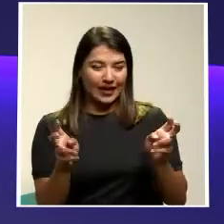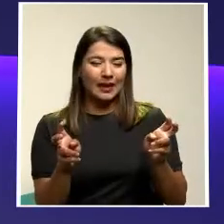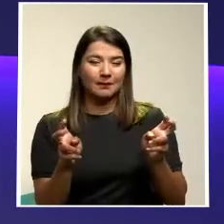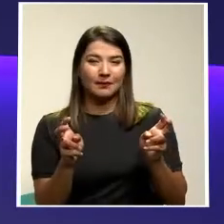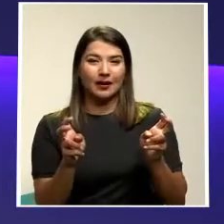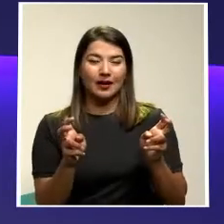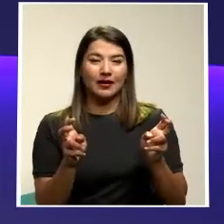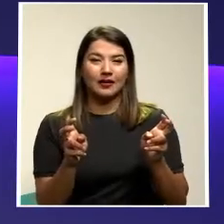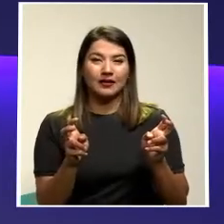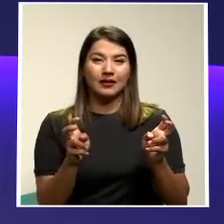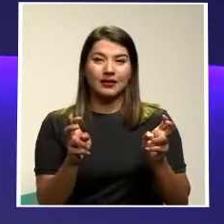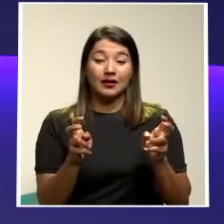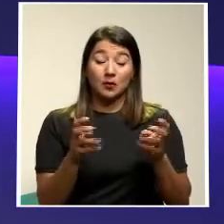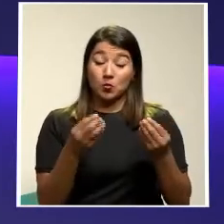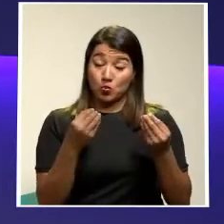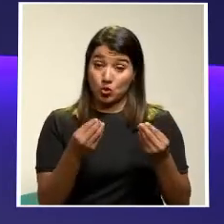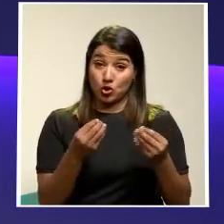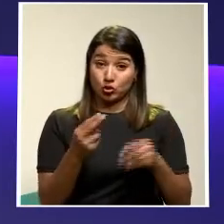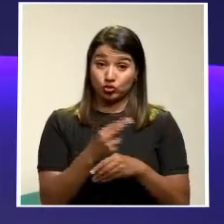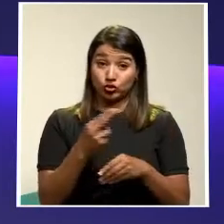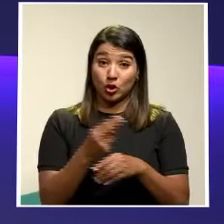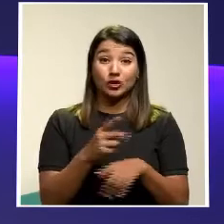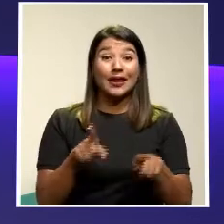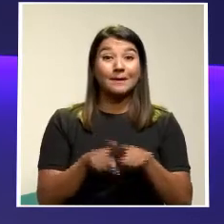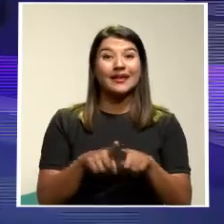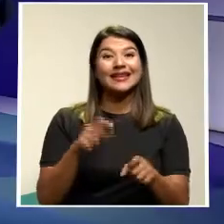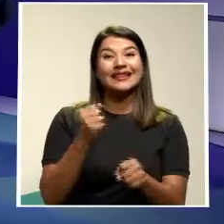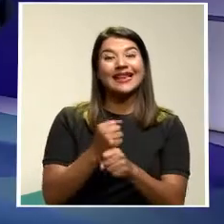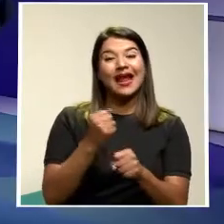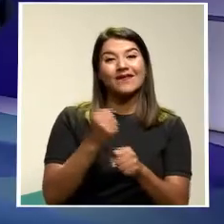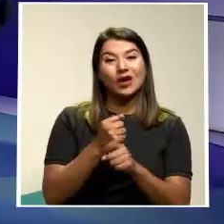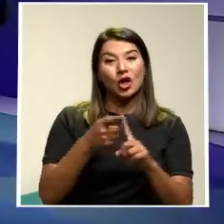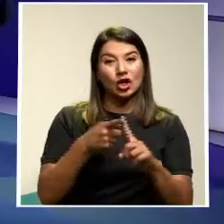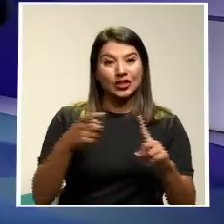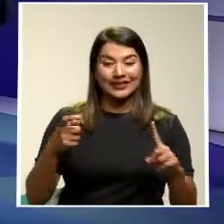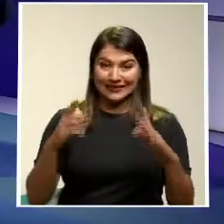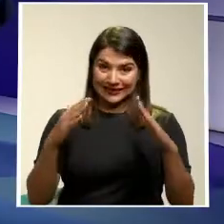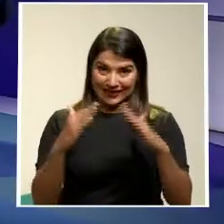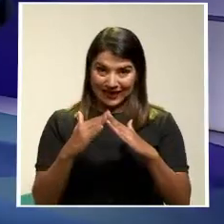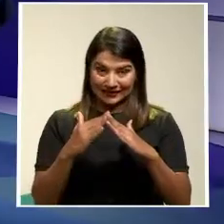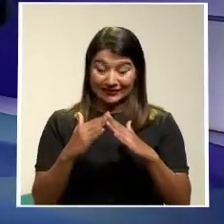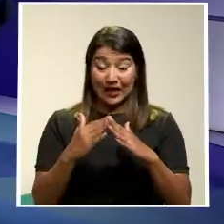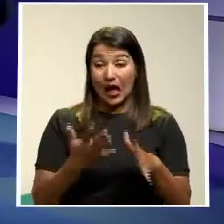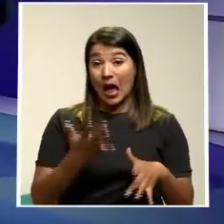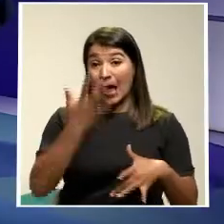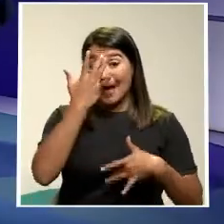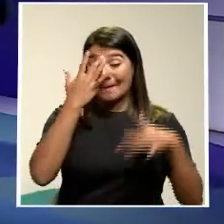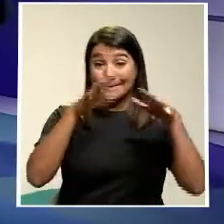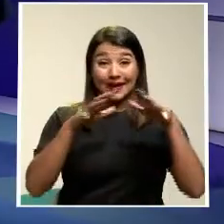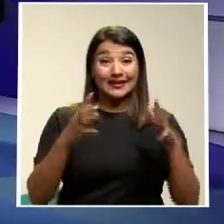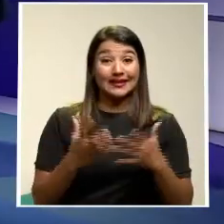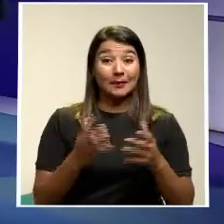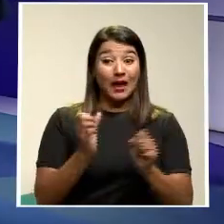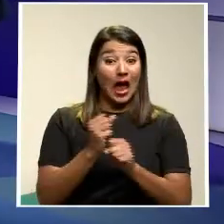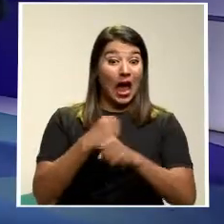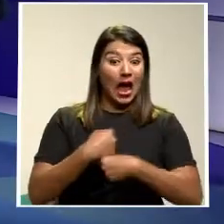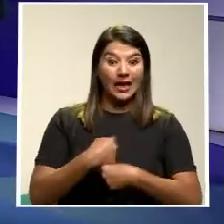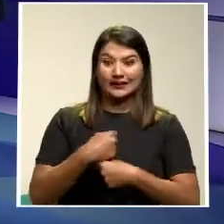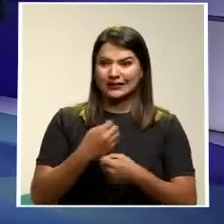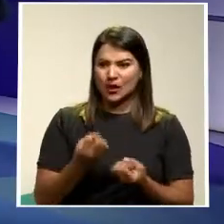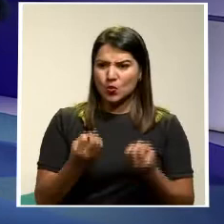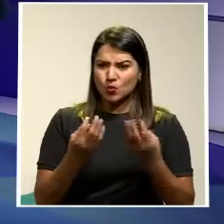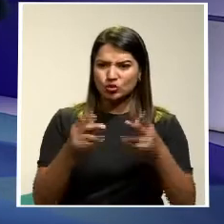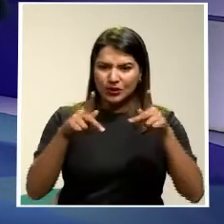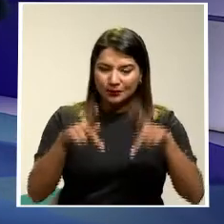mucho vigor Que es el del teletrabajo La pandemia La puso A todos A muchos A